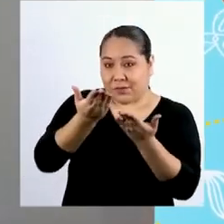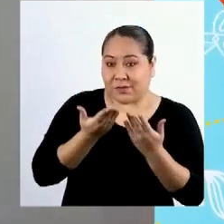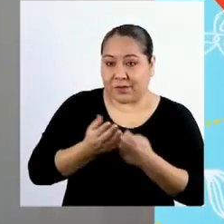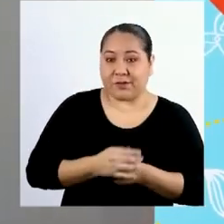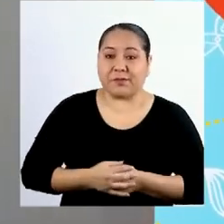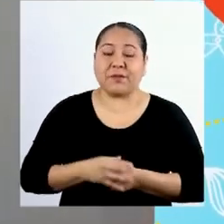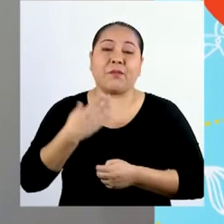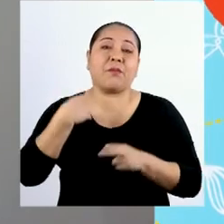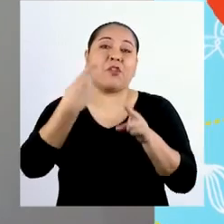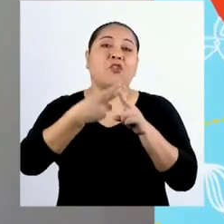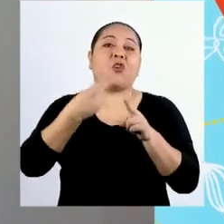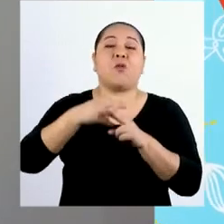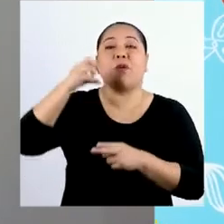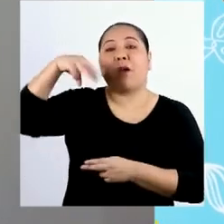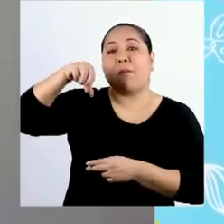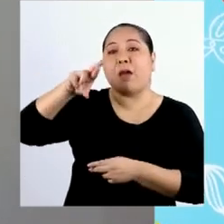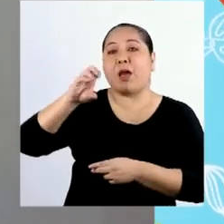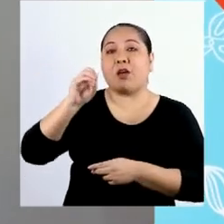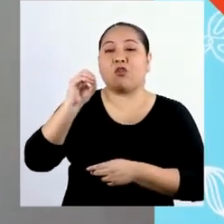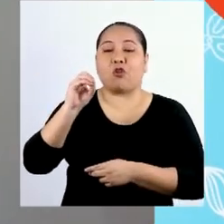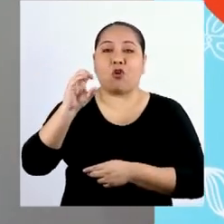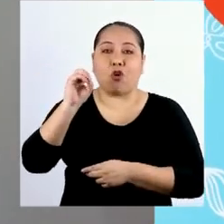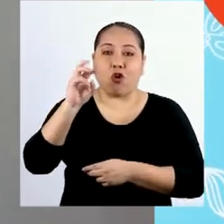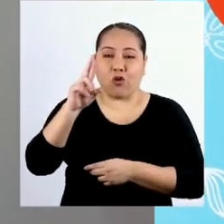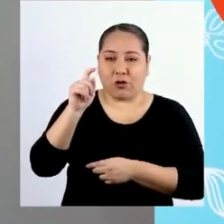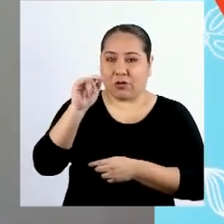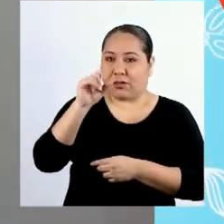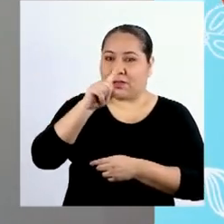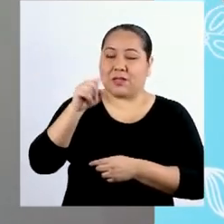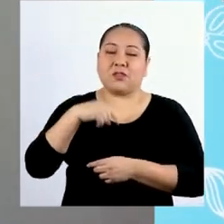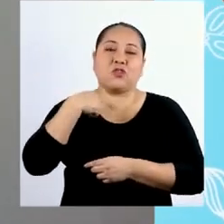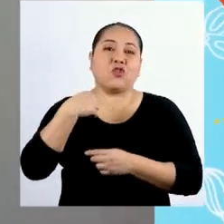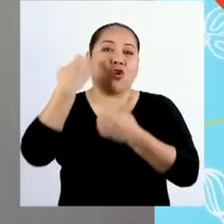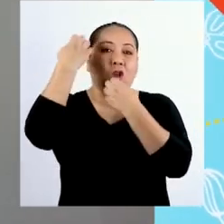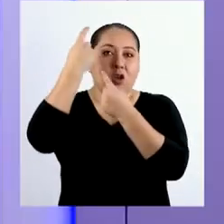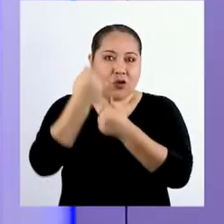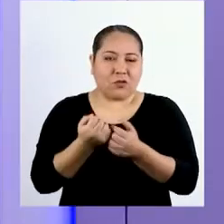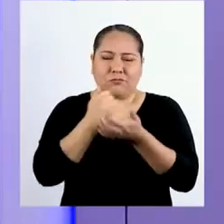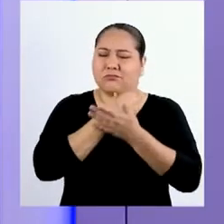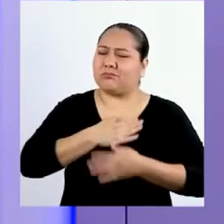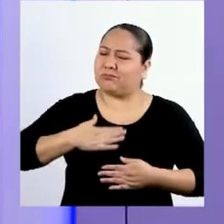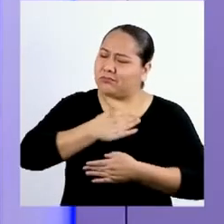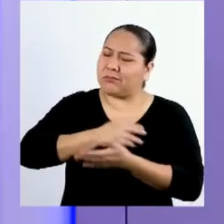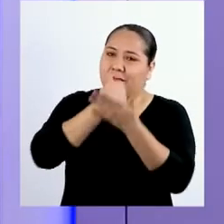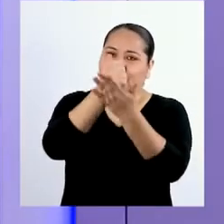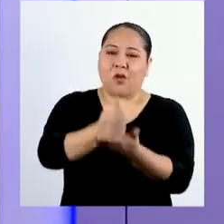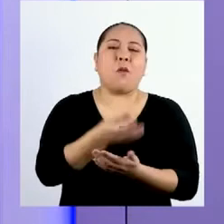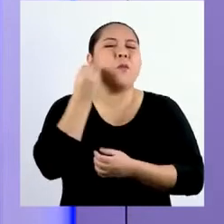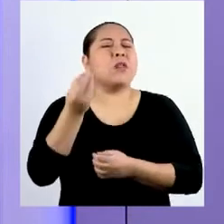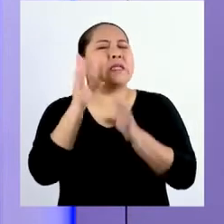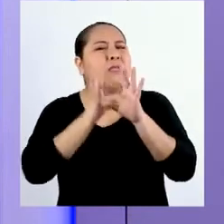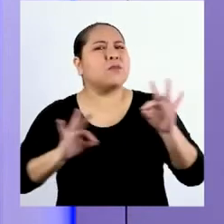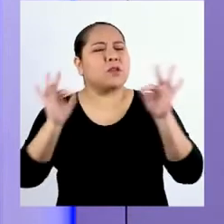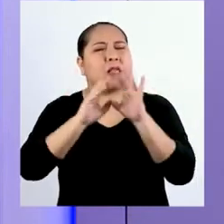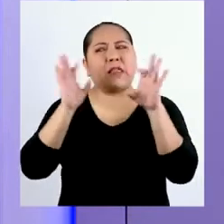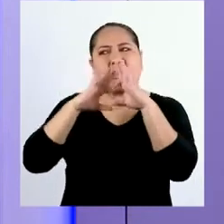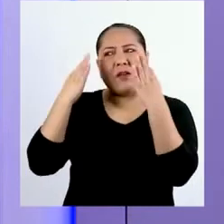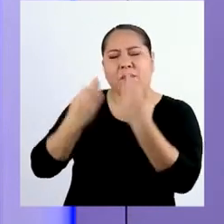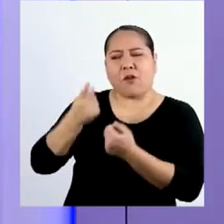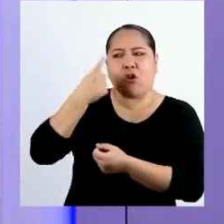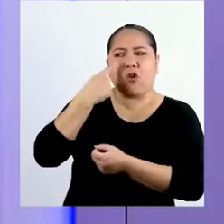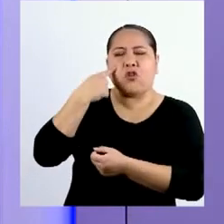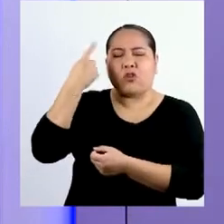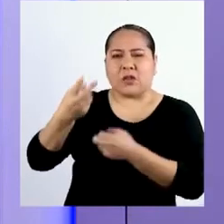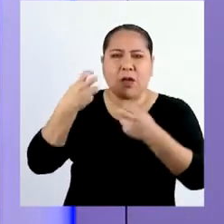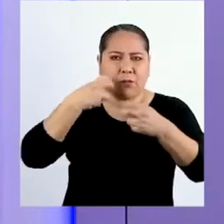invitación. Mi nombre es Marco Ortiz y soy economista. Un gusto ayudarnos. ¿Por qué es importante que nuestras familias